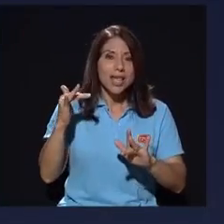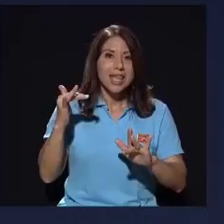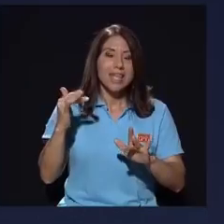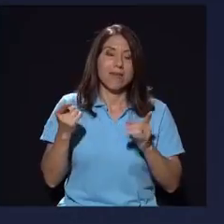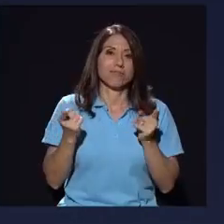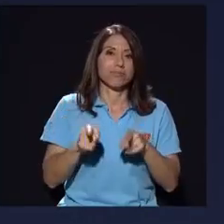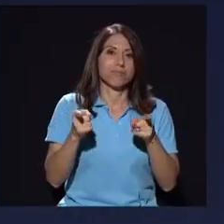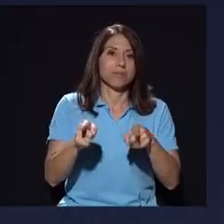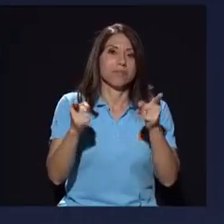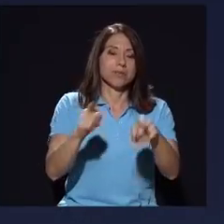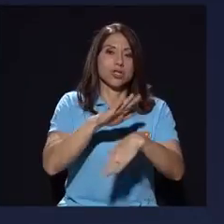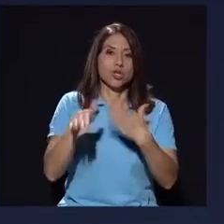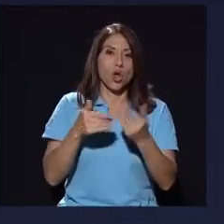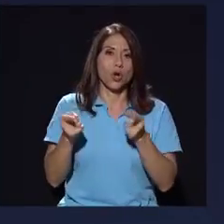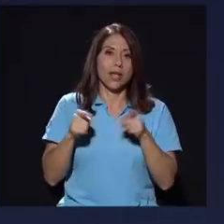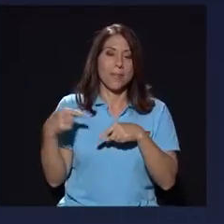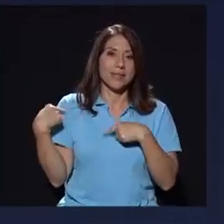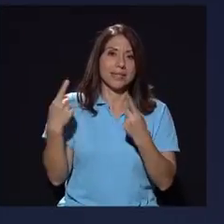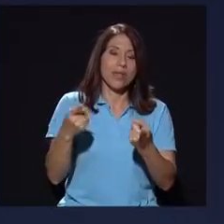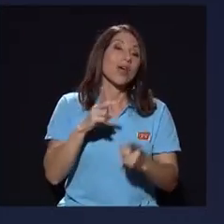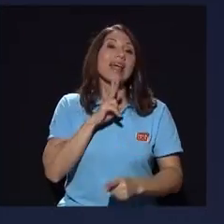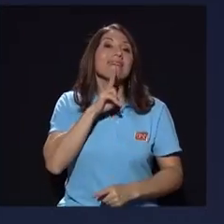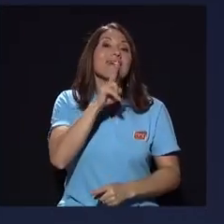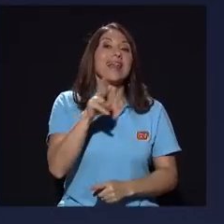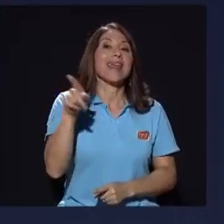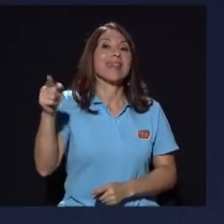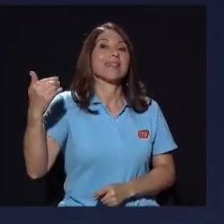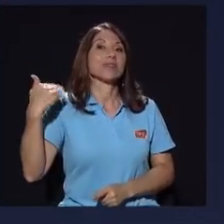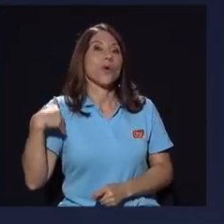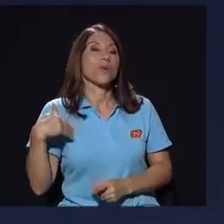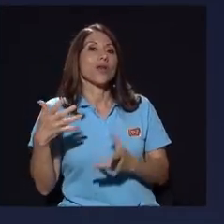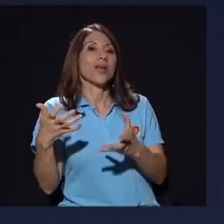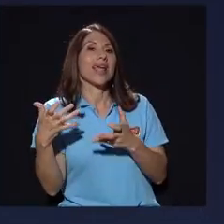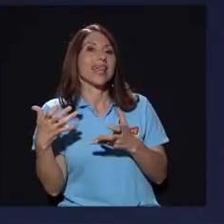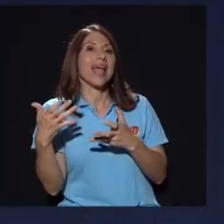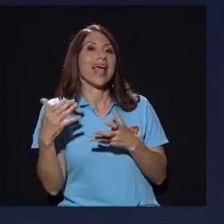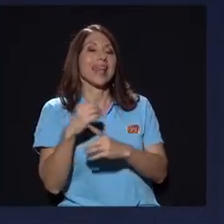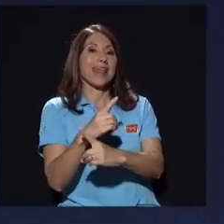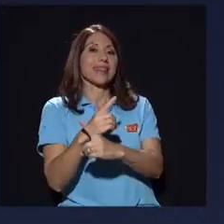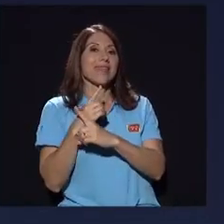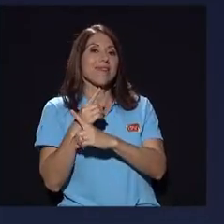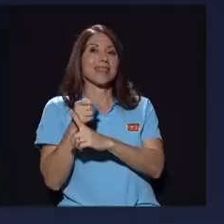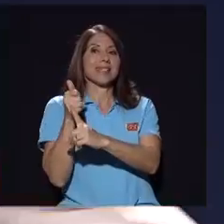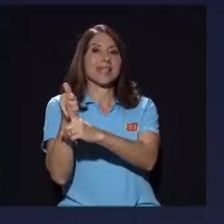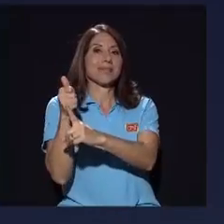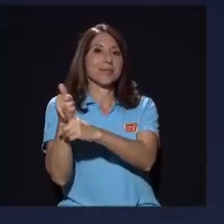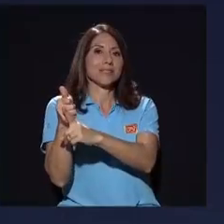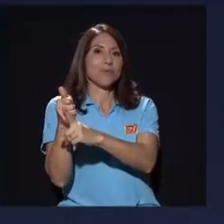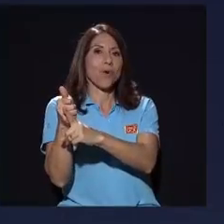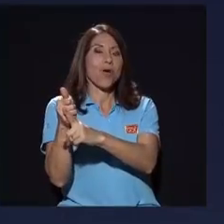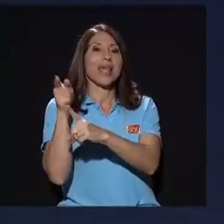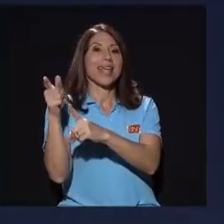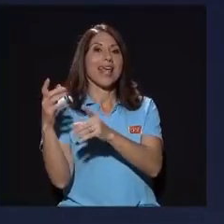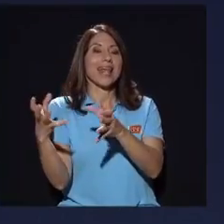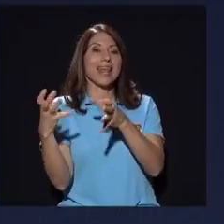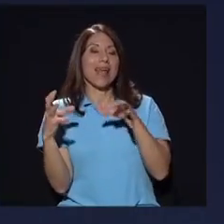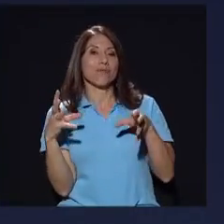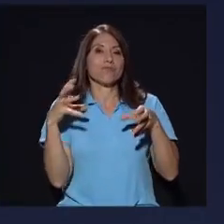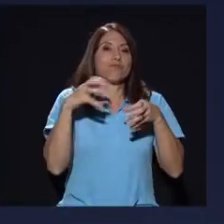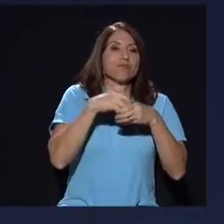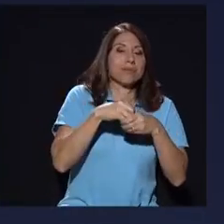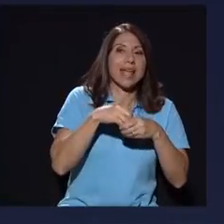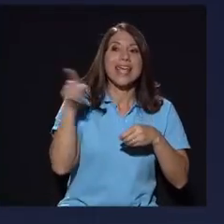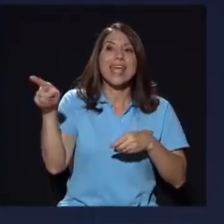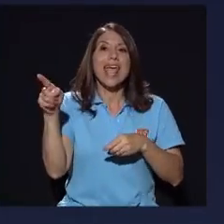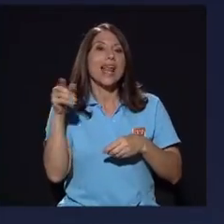Entonces, en realidad, él lo que quería era defenderse a sí mismo de que lo estaban incriminando, de ser él quien filtró el secreto bancario inicialmente a